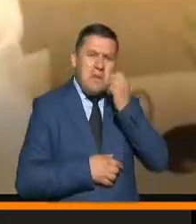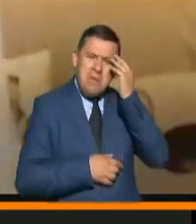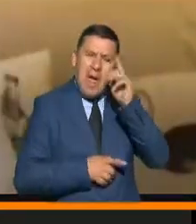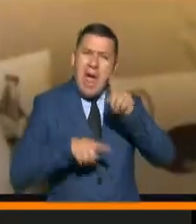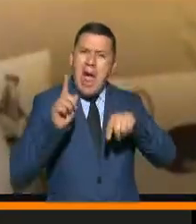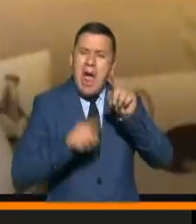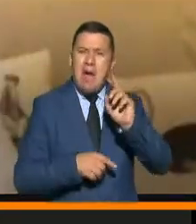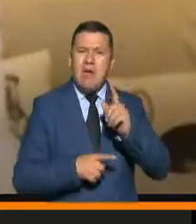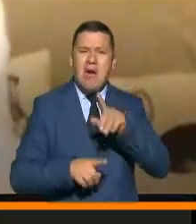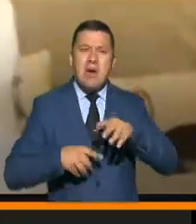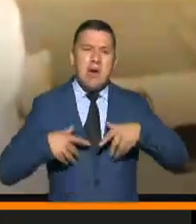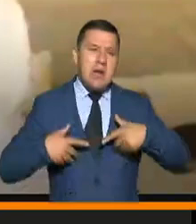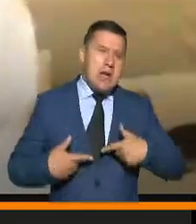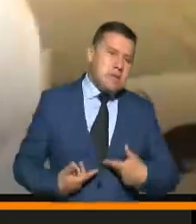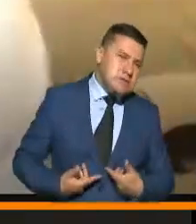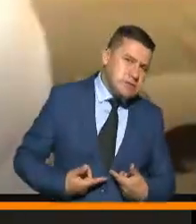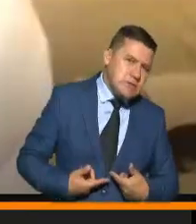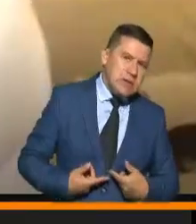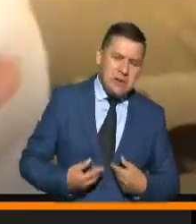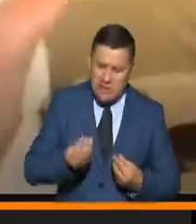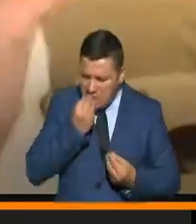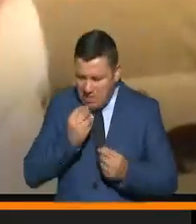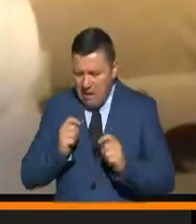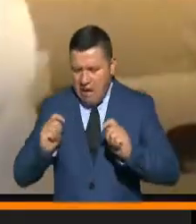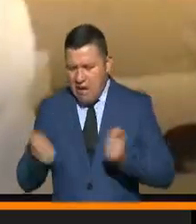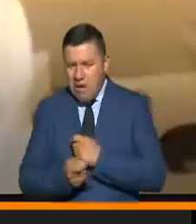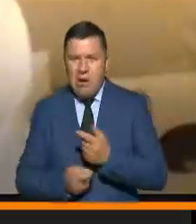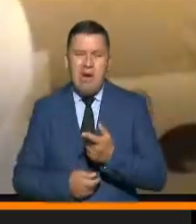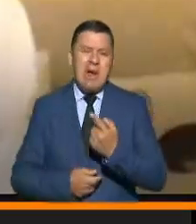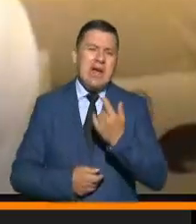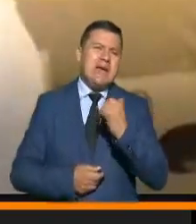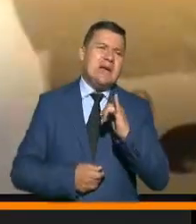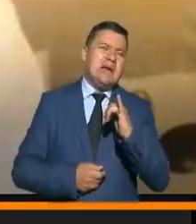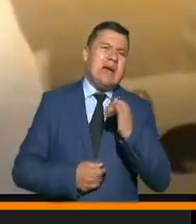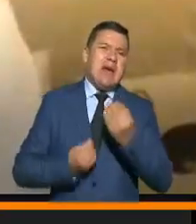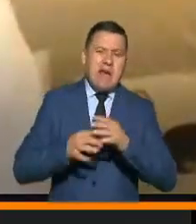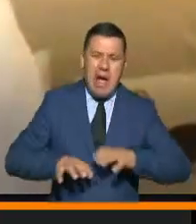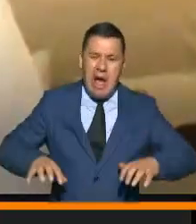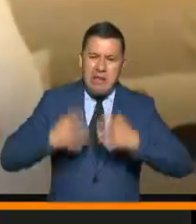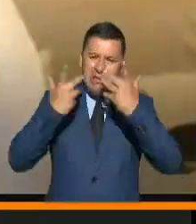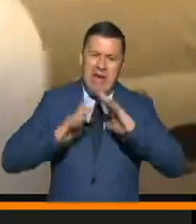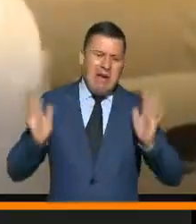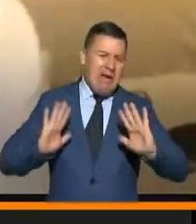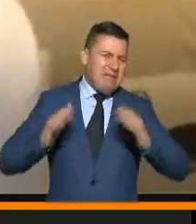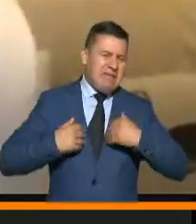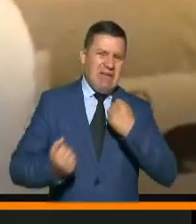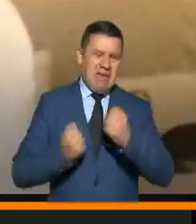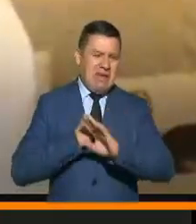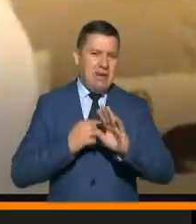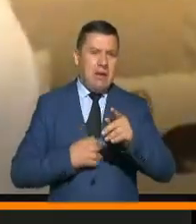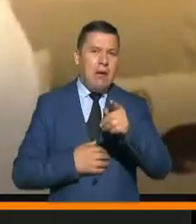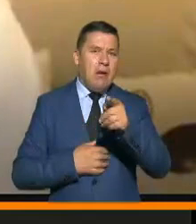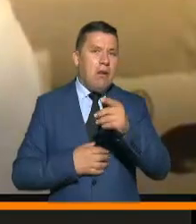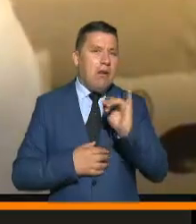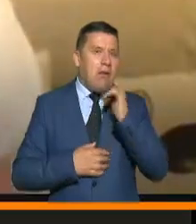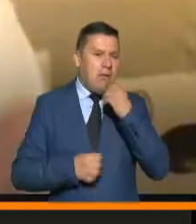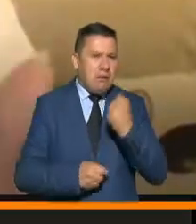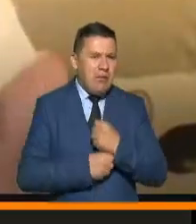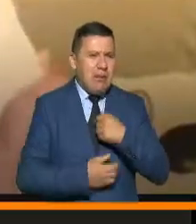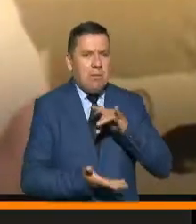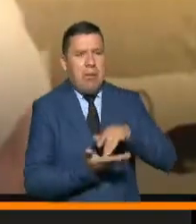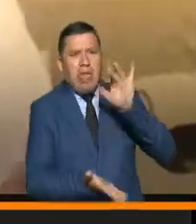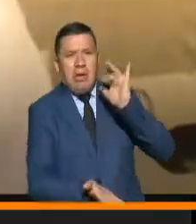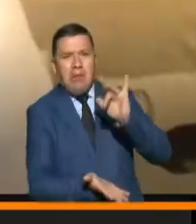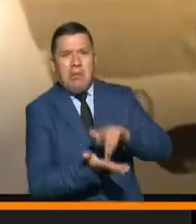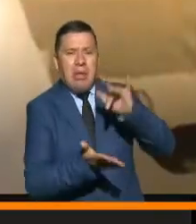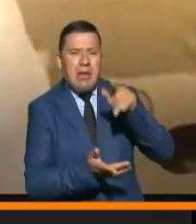mental, los que están cansados, los que cambian la alimentación, los que ya no hacen actividad física, los que empiezan a tener fallos laborales o